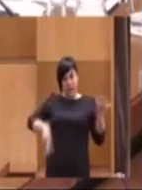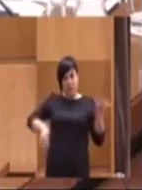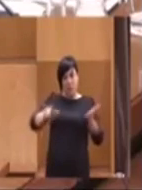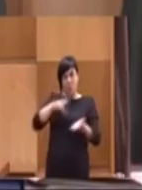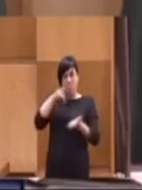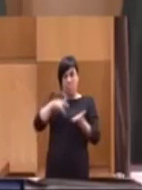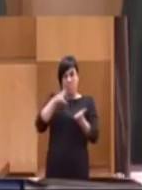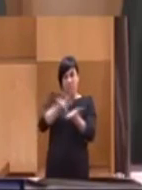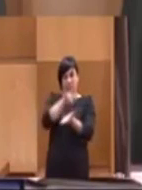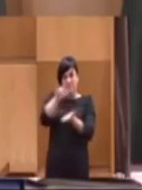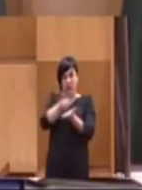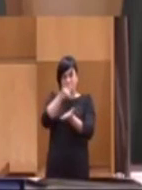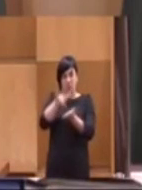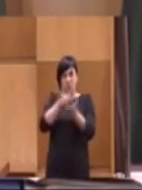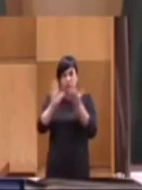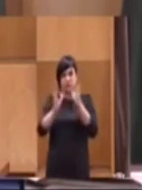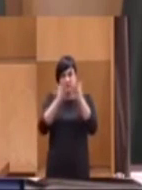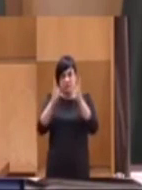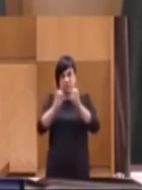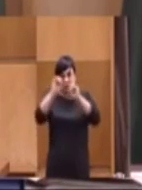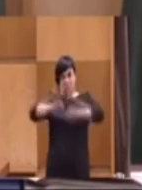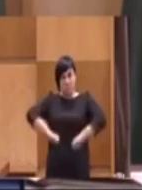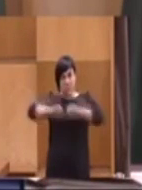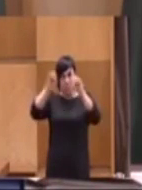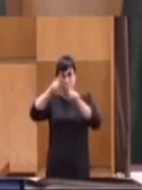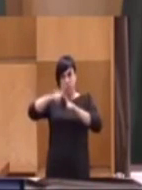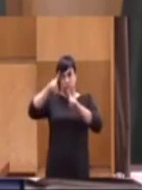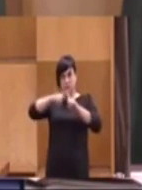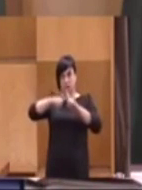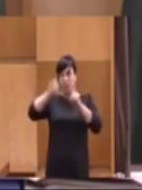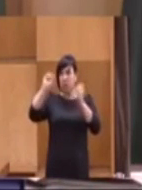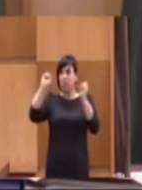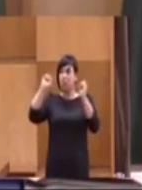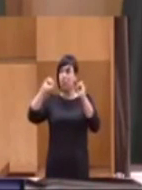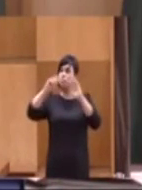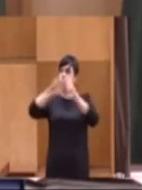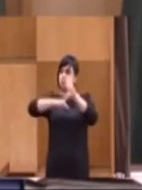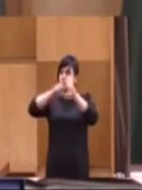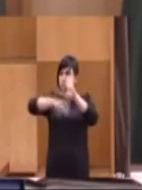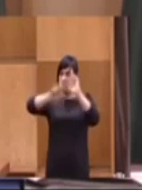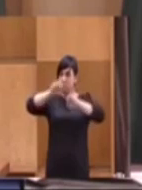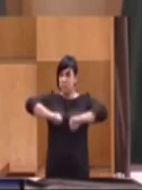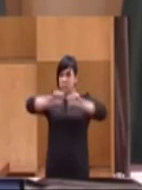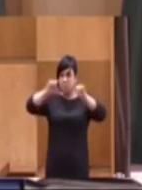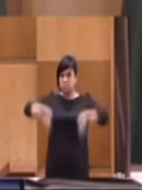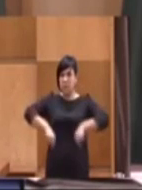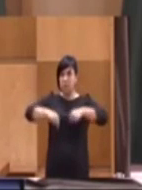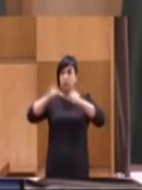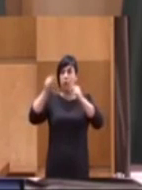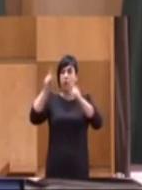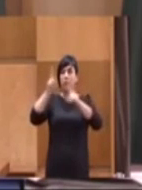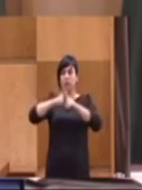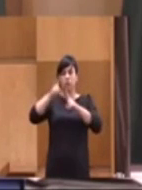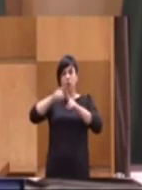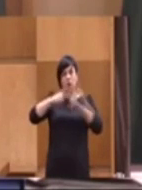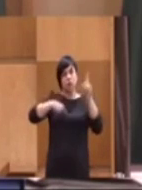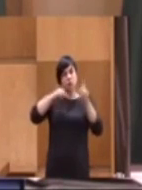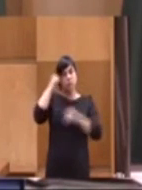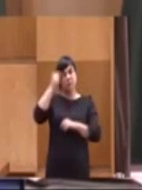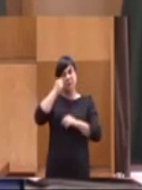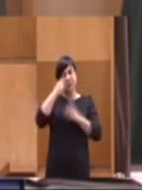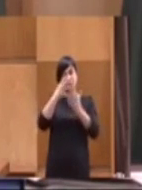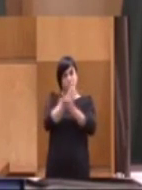el diario de sesiones del pacto de Toledo, la norma del pacto de Toledo, y me he podido enterar de todo lo que están haciendo todos nuestros